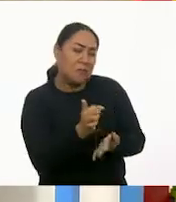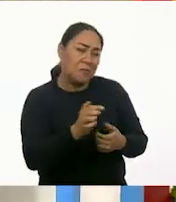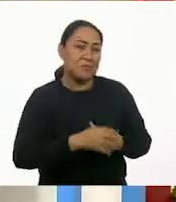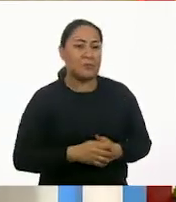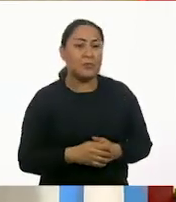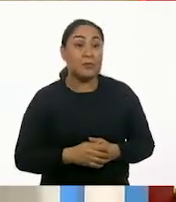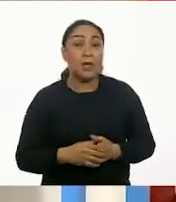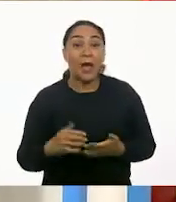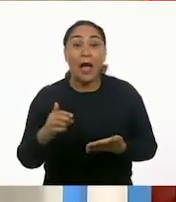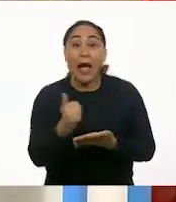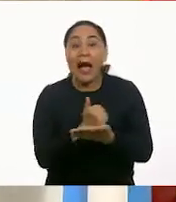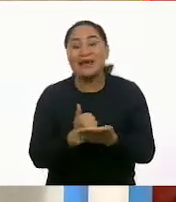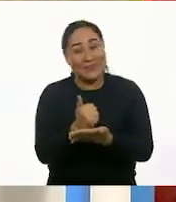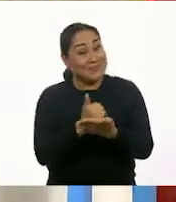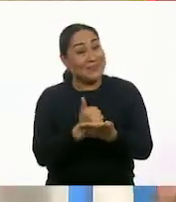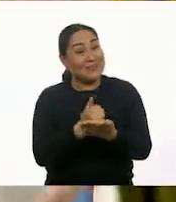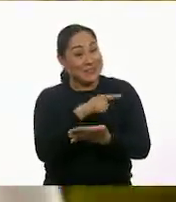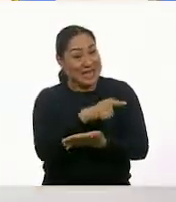¡Azul!